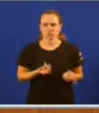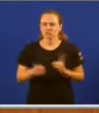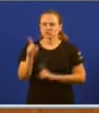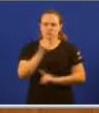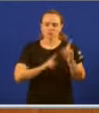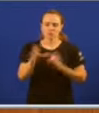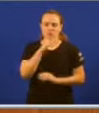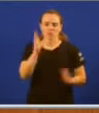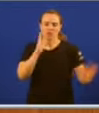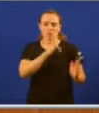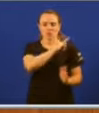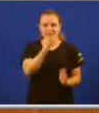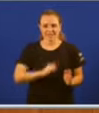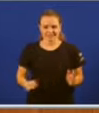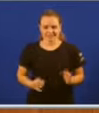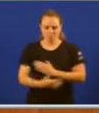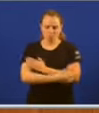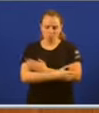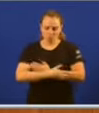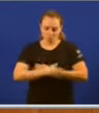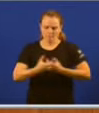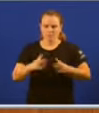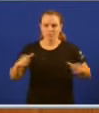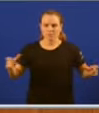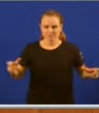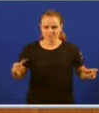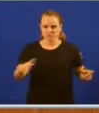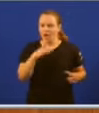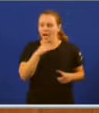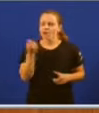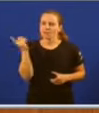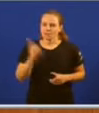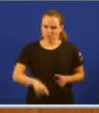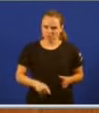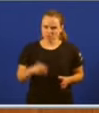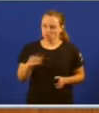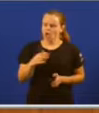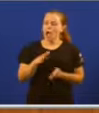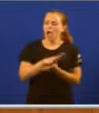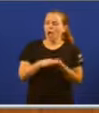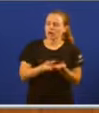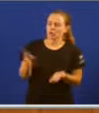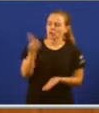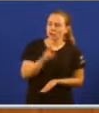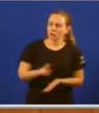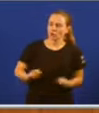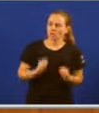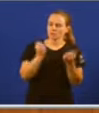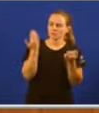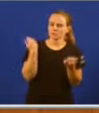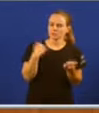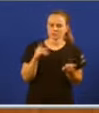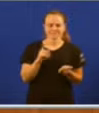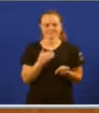durante a crise medrou a pobreza pero tamén está medrando agora que vostedes nos falan da recuperación. e, polo tanto, algo